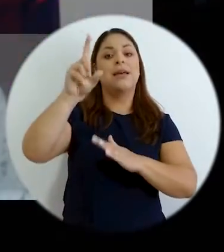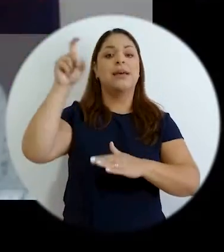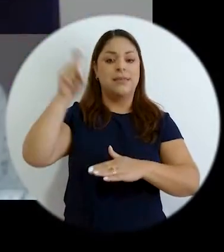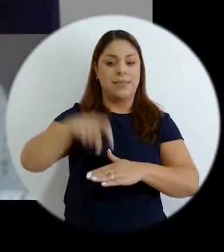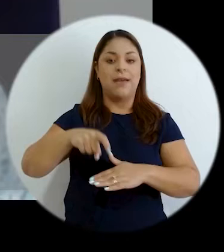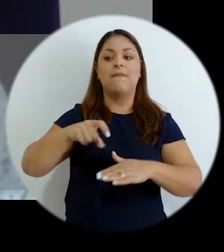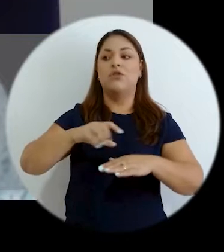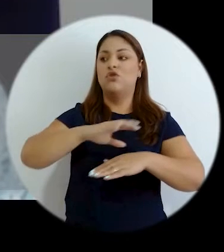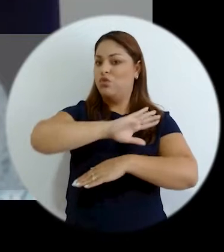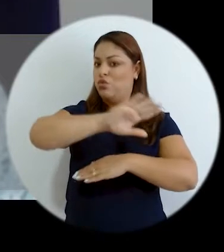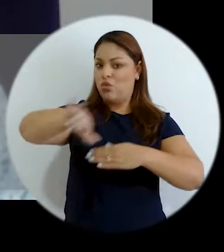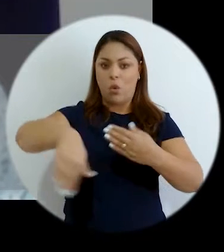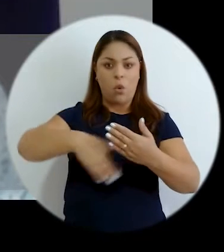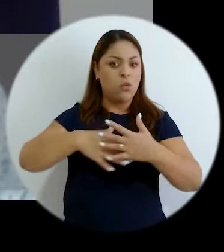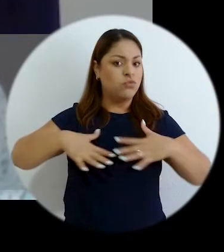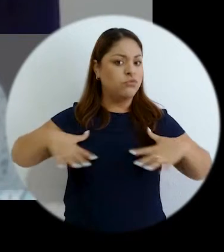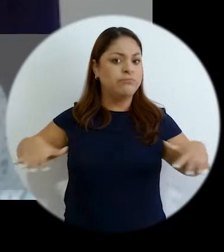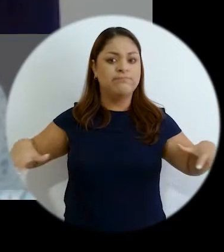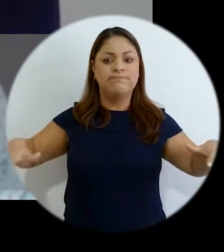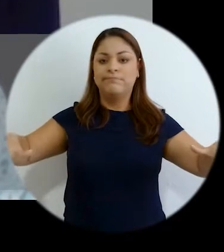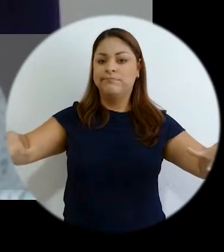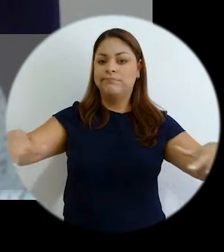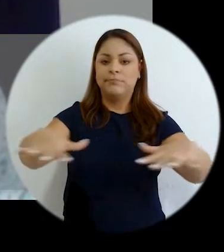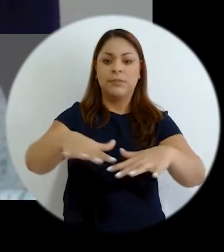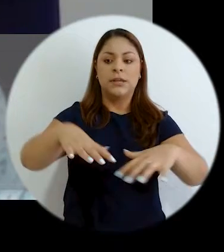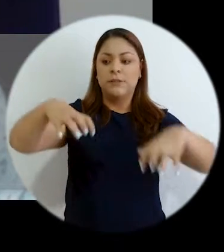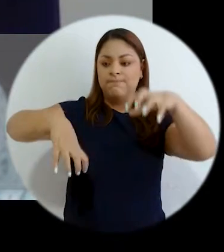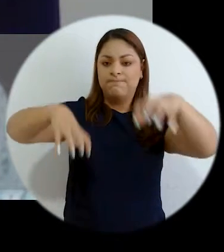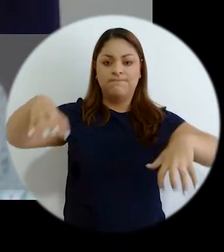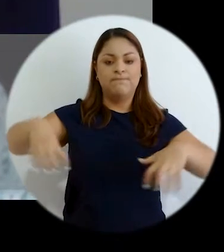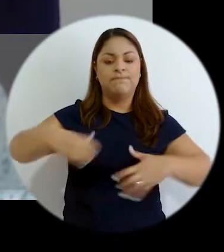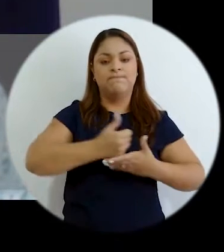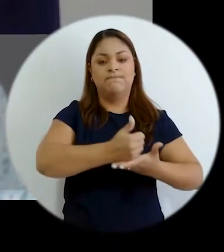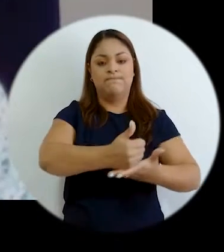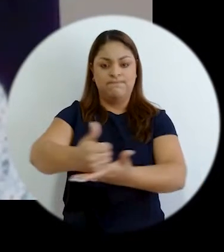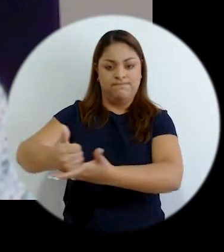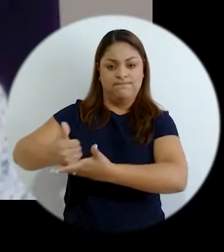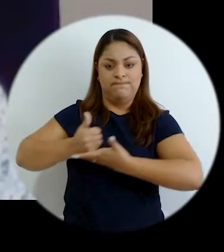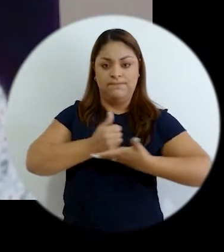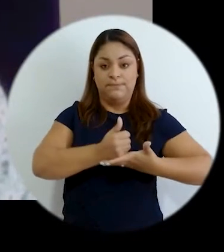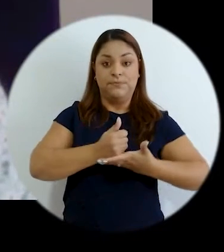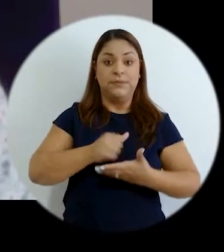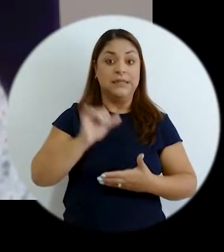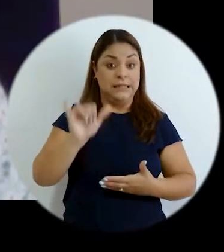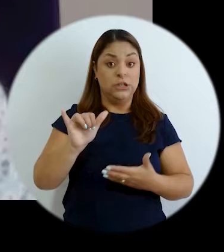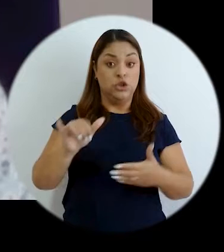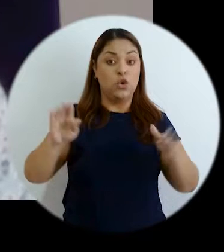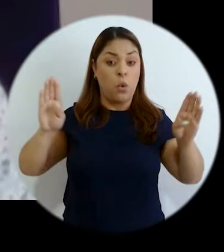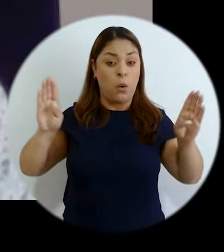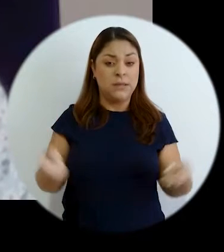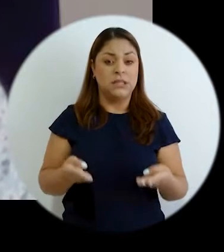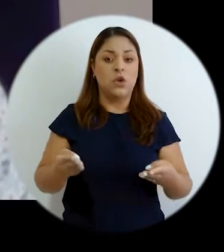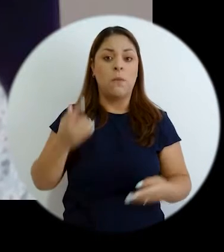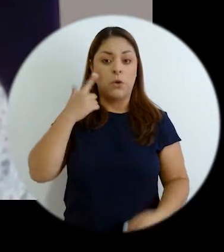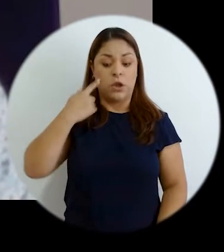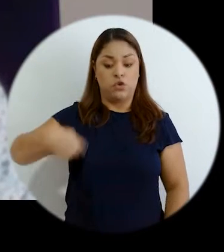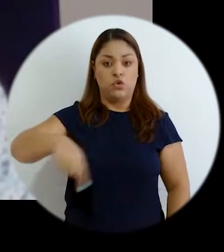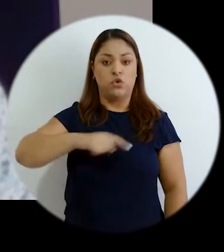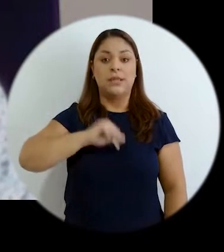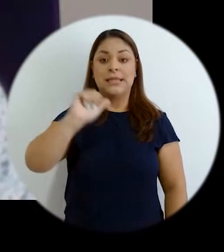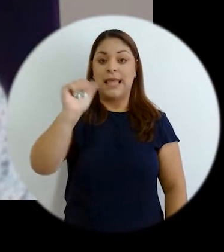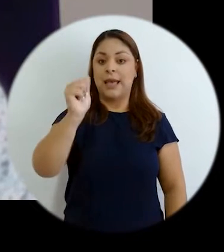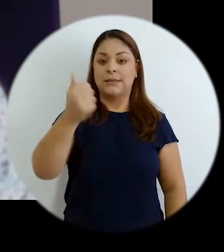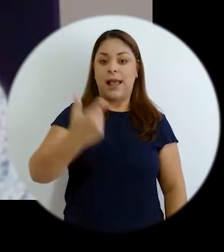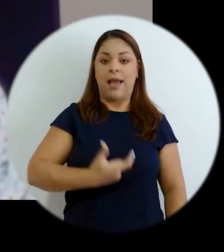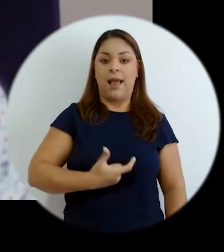queremos desarrollo tiene que ser a nivel regional de forma que los cantones nos ayudemos y estamos tan convencidos de eso que los